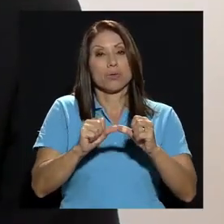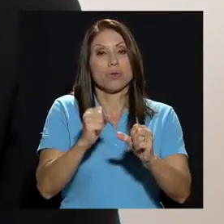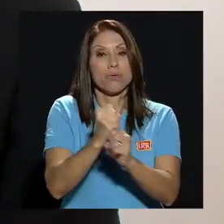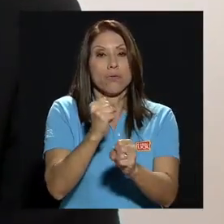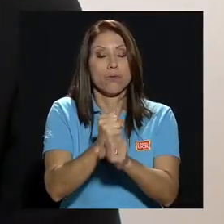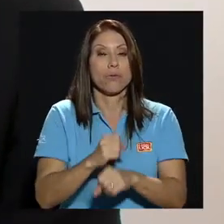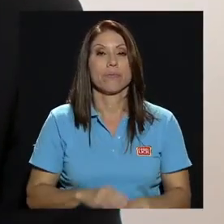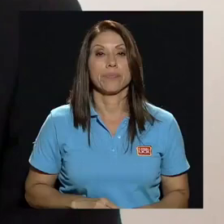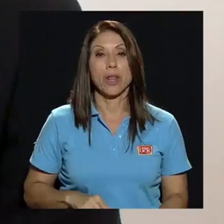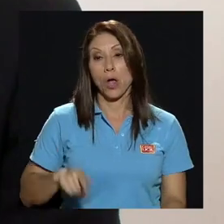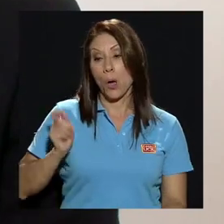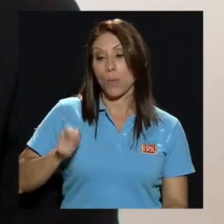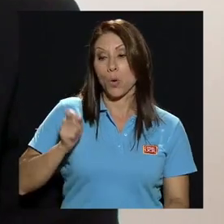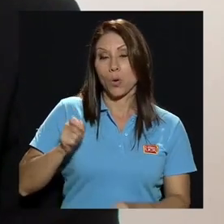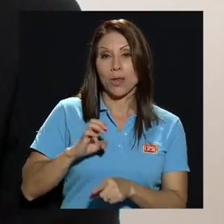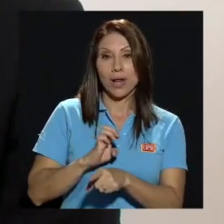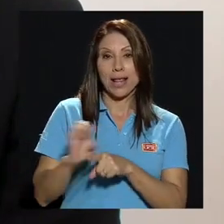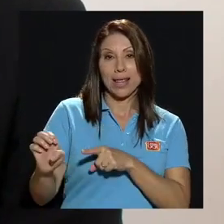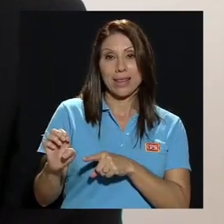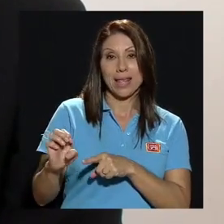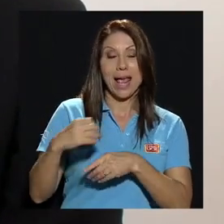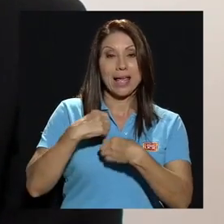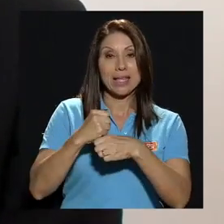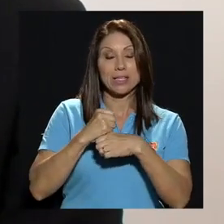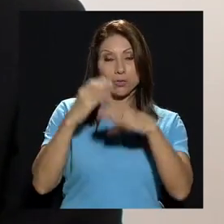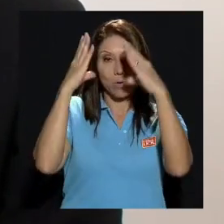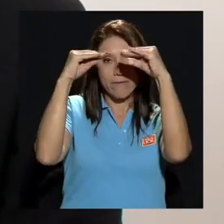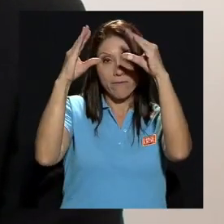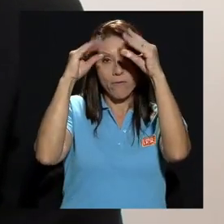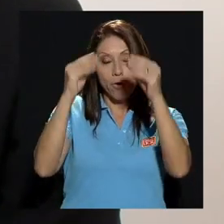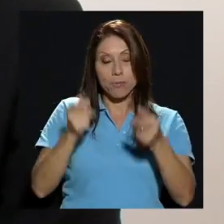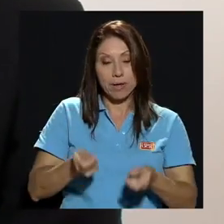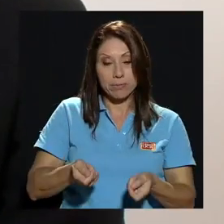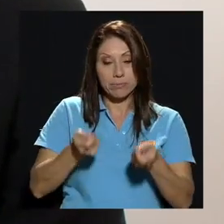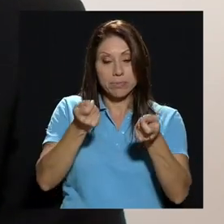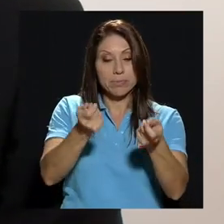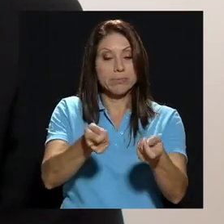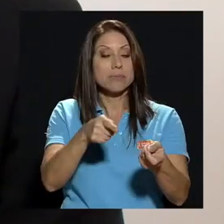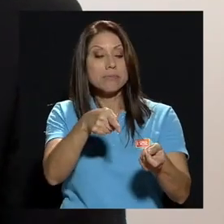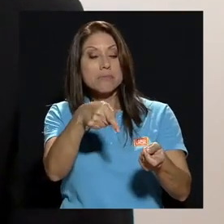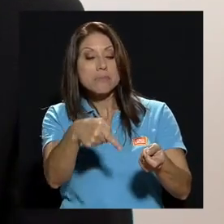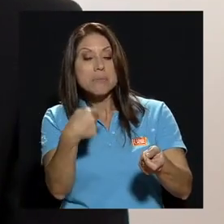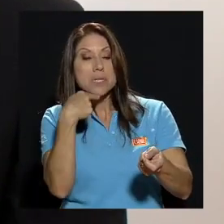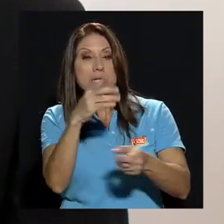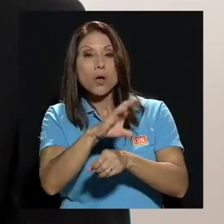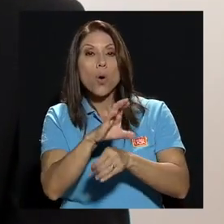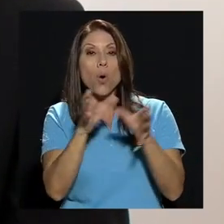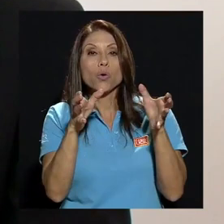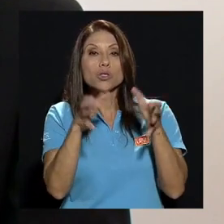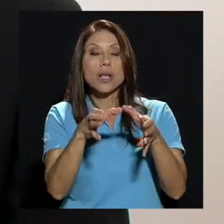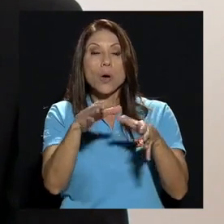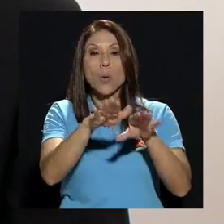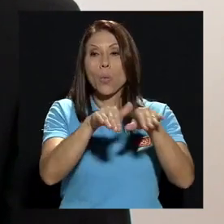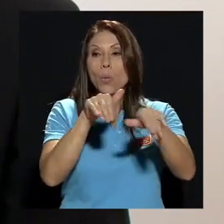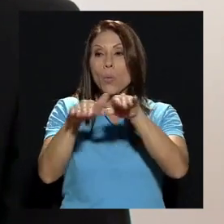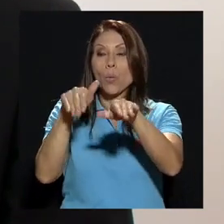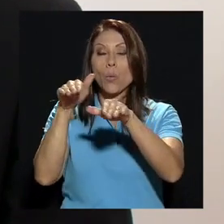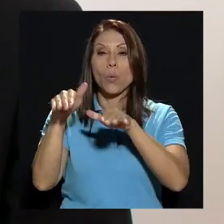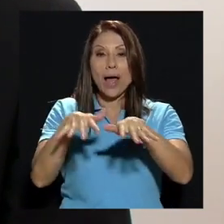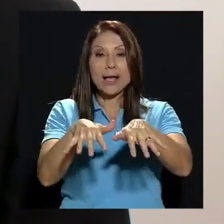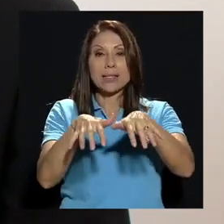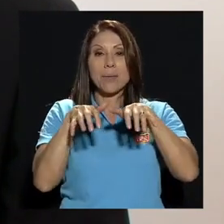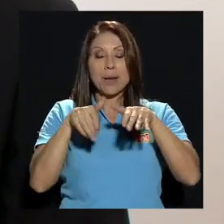de la ética rindió un informe en el que insta al consejo universitario de la universidad de costa rica que convoque una asamblea plebiscitaria y que esta